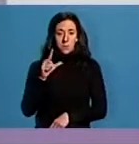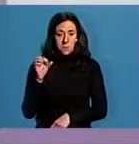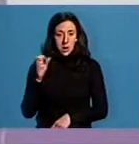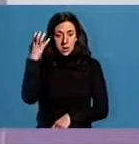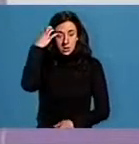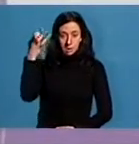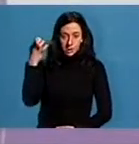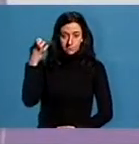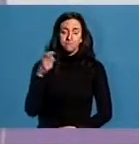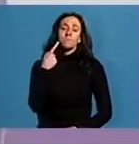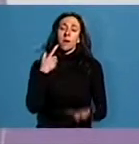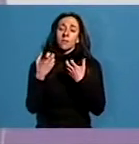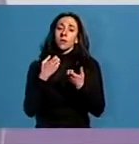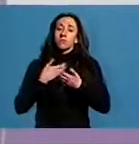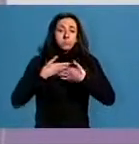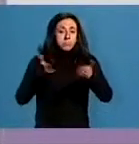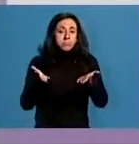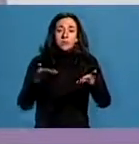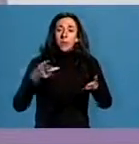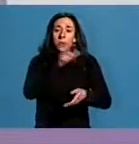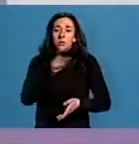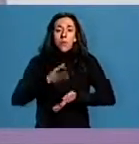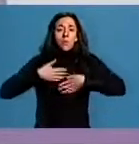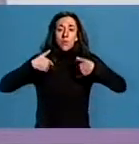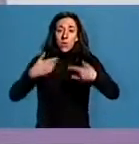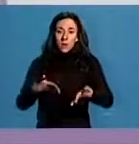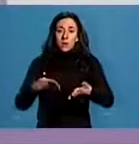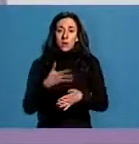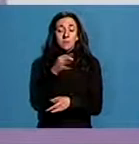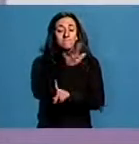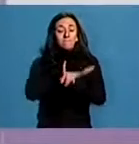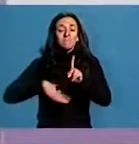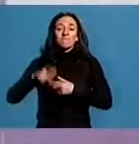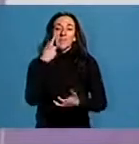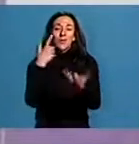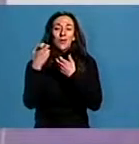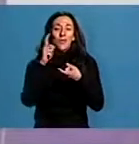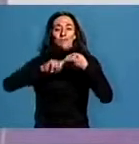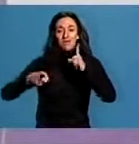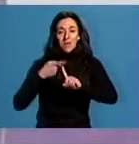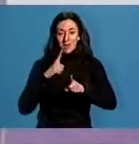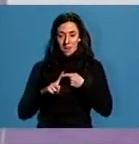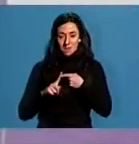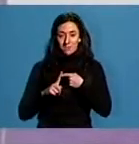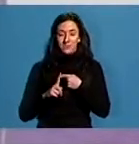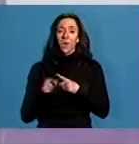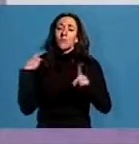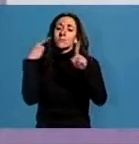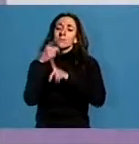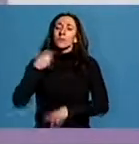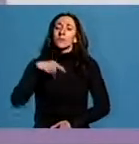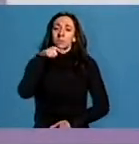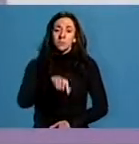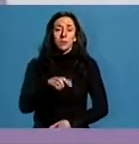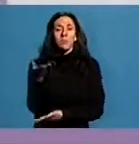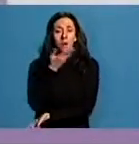Palas de Rei. O acto estará aberto o público en xeral e terá unha ambientación medieval acorde co contorno. Para el o contarase coa